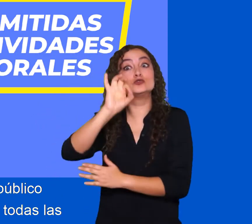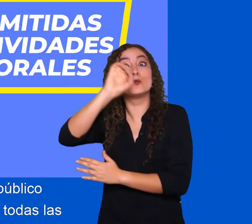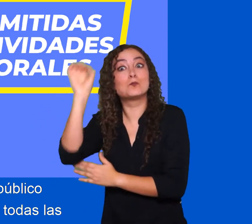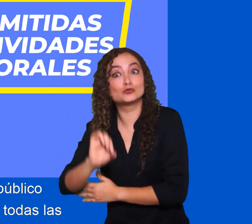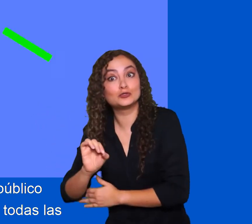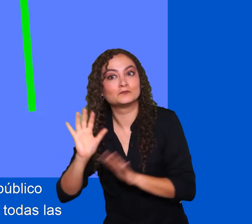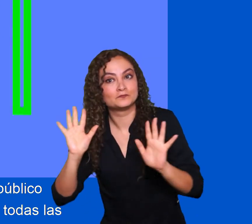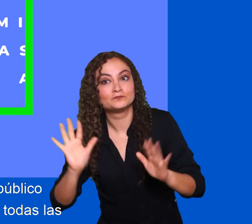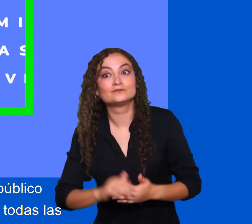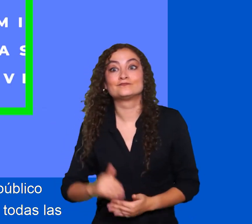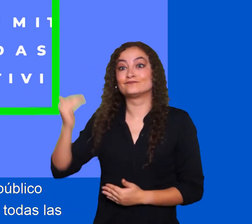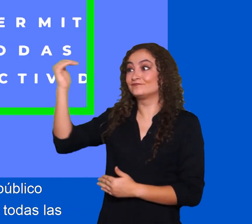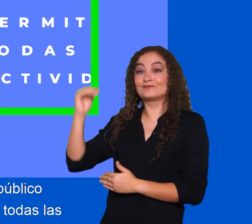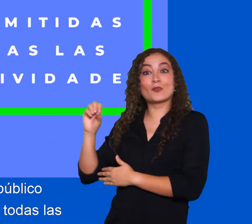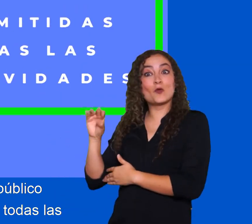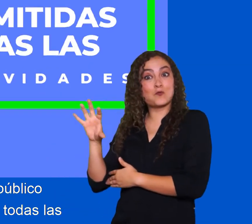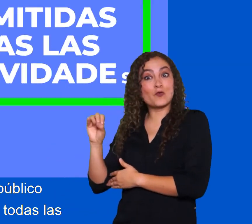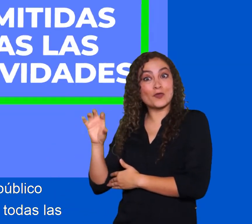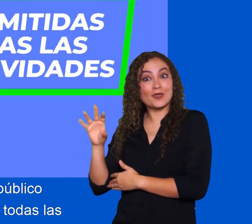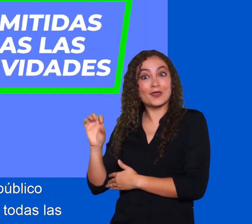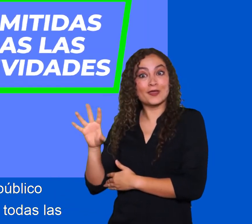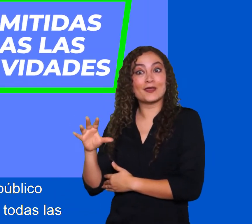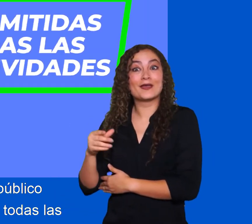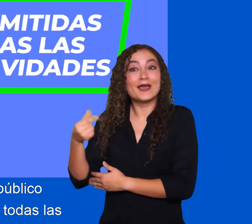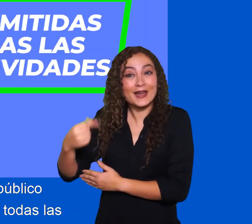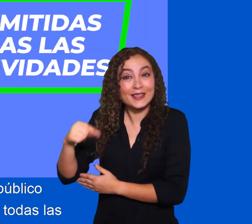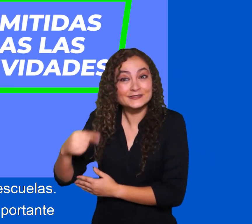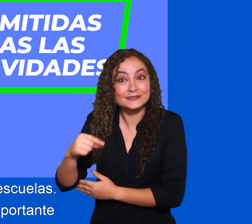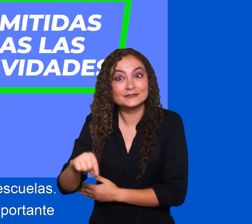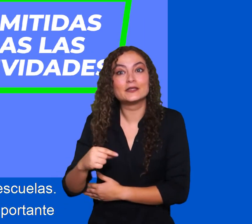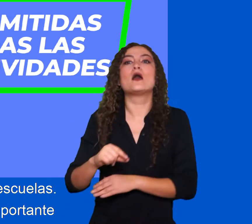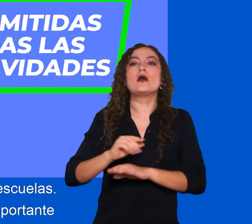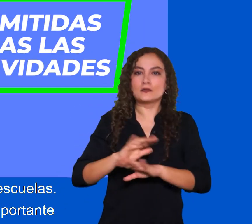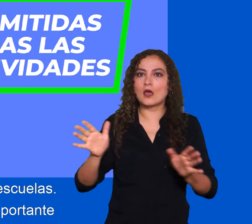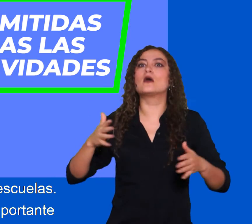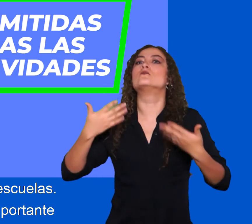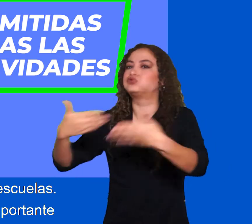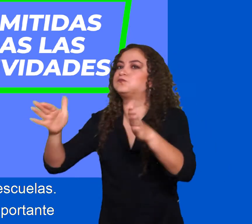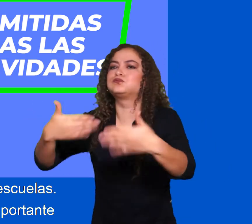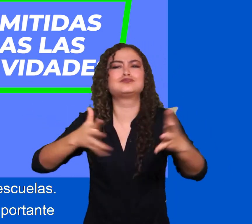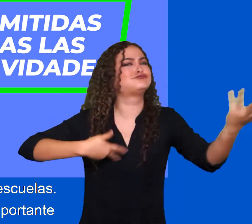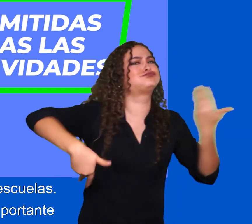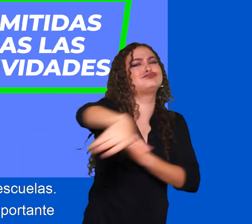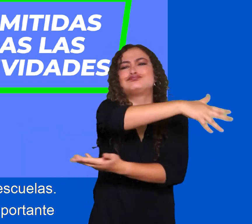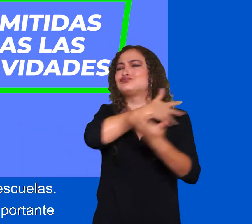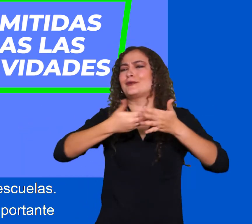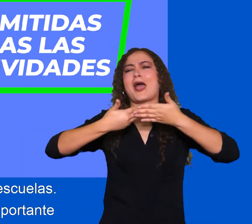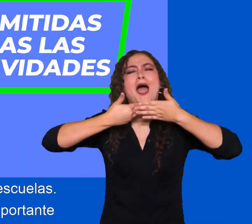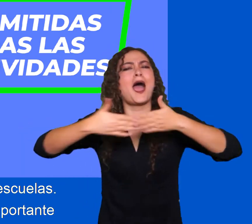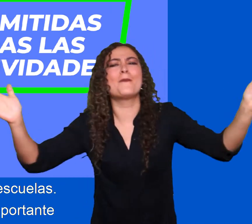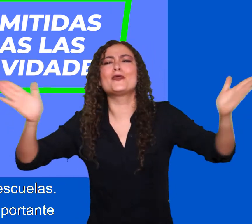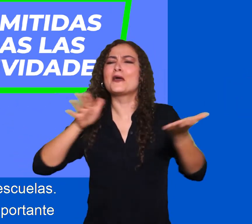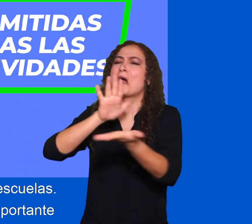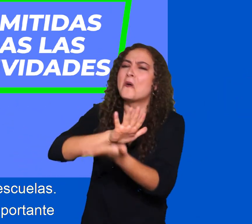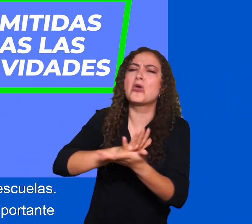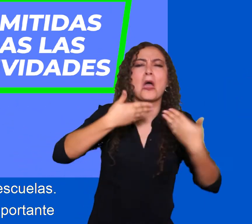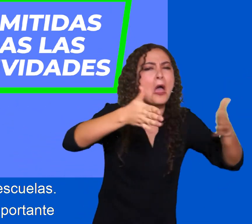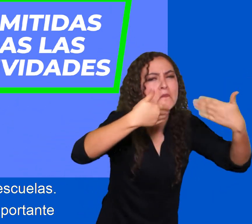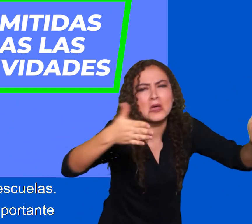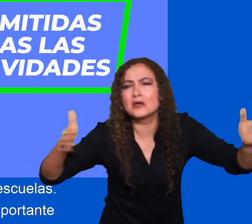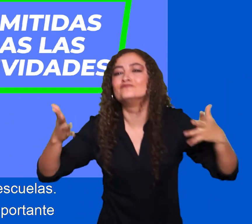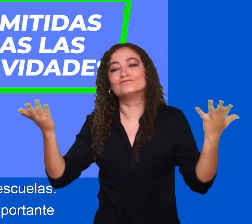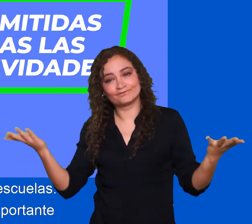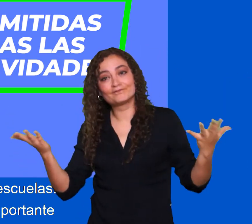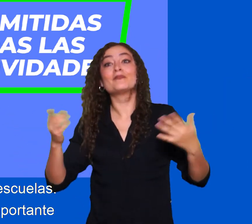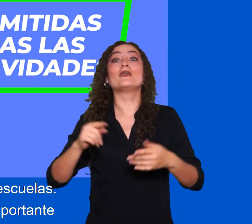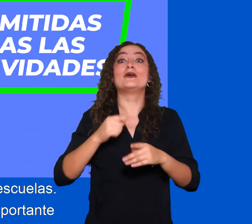público reducido. Color verde. Están permitidas todas las actividades, incluyendo la apertura de escuelas. Aunque estemos en